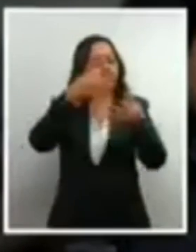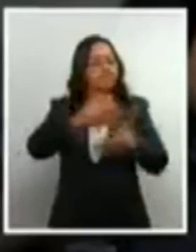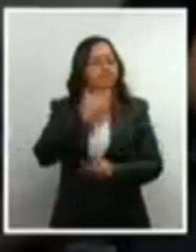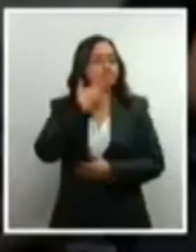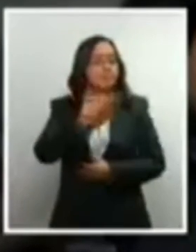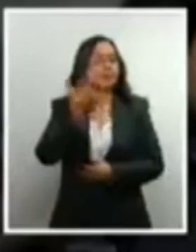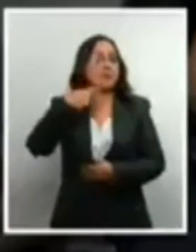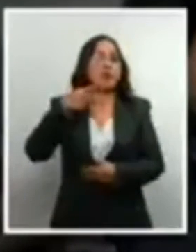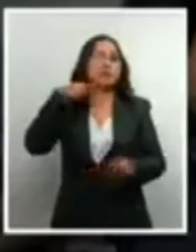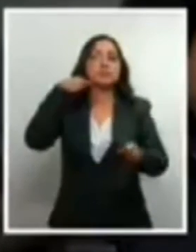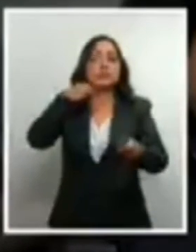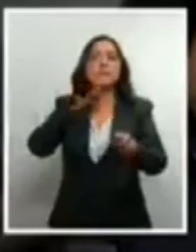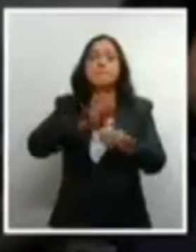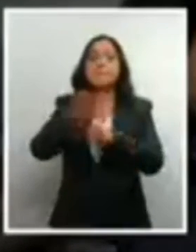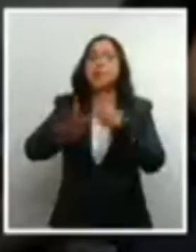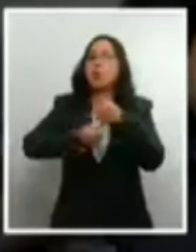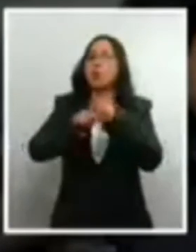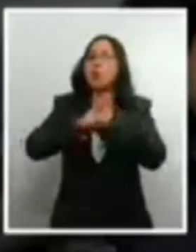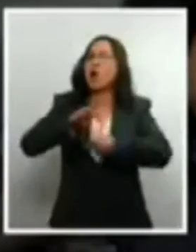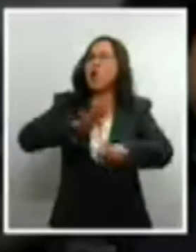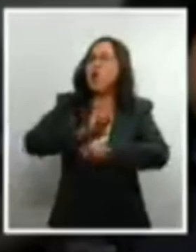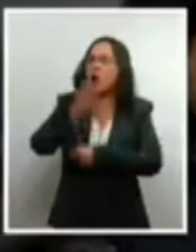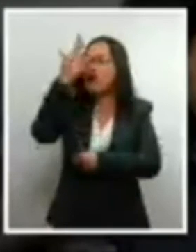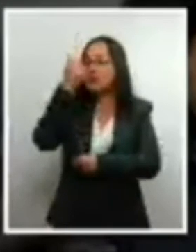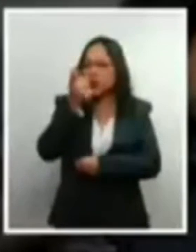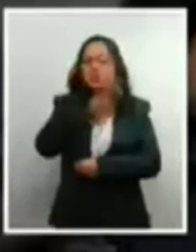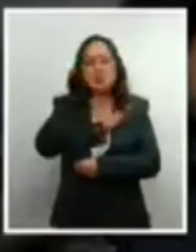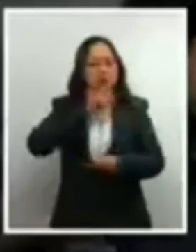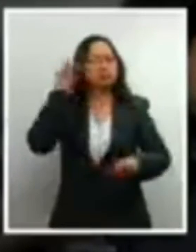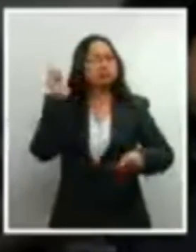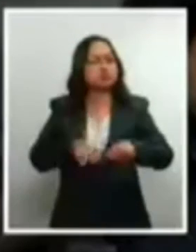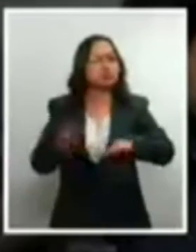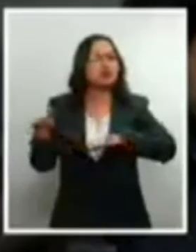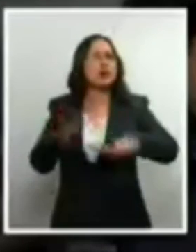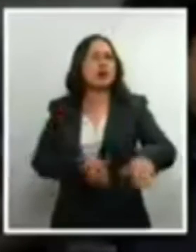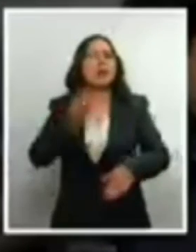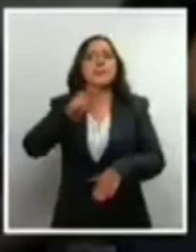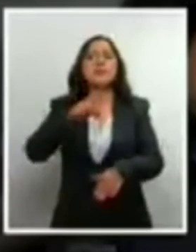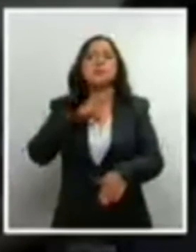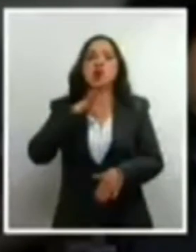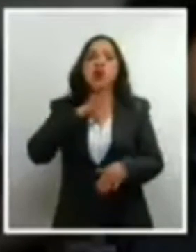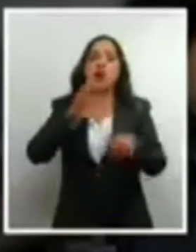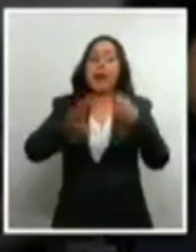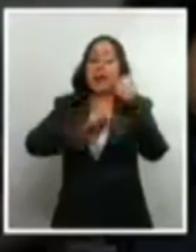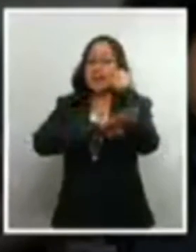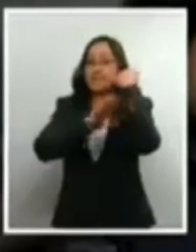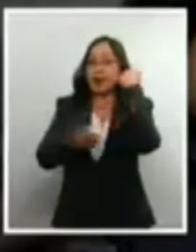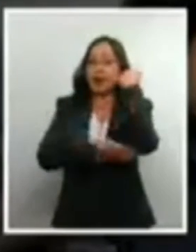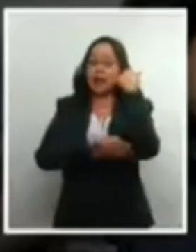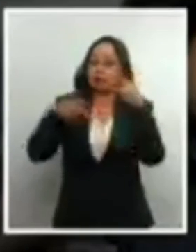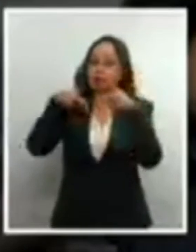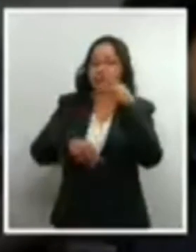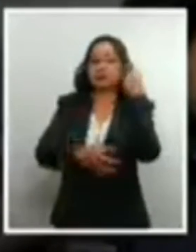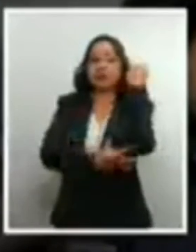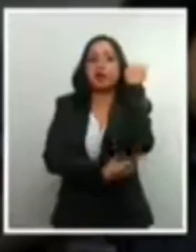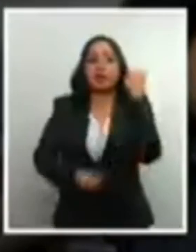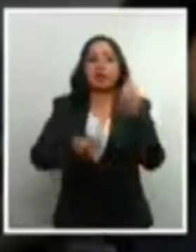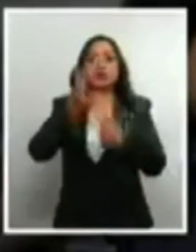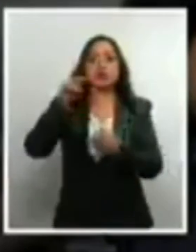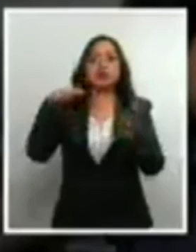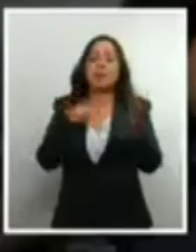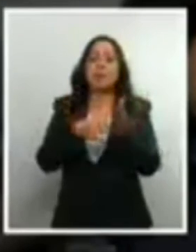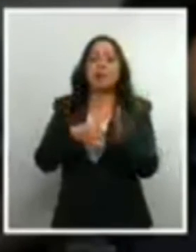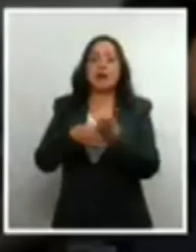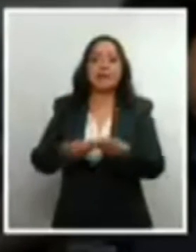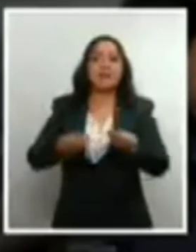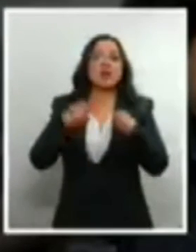causa del problema, trivializar la interrupción del embarazo y con ello la interrupción de más de 80 mil vidas en gestación